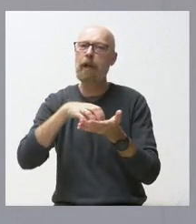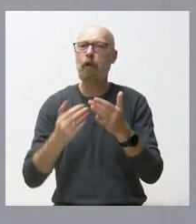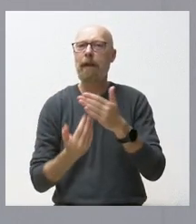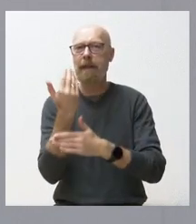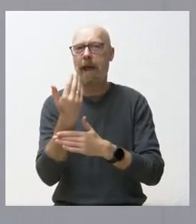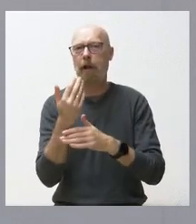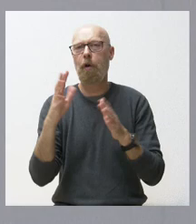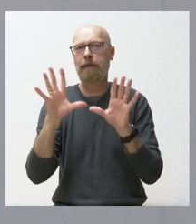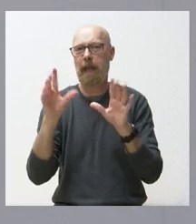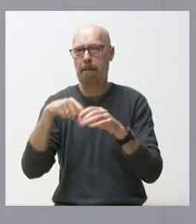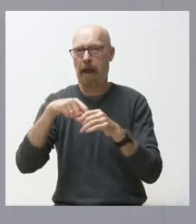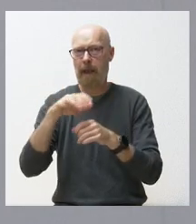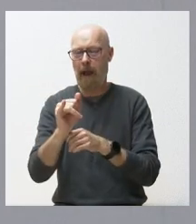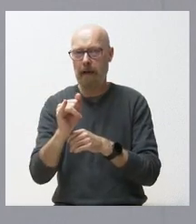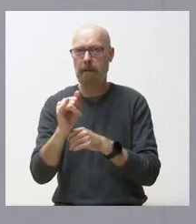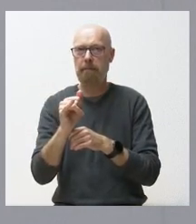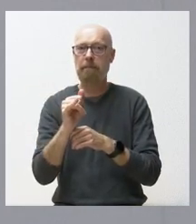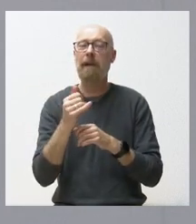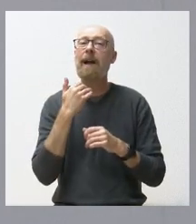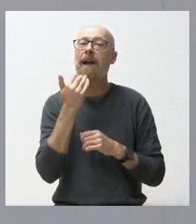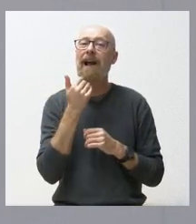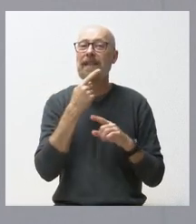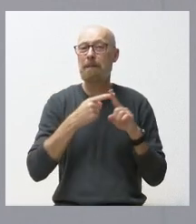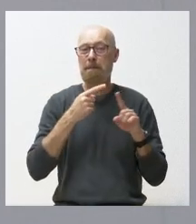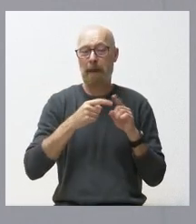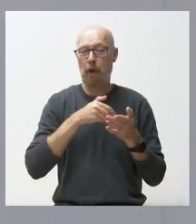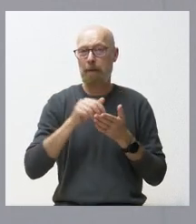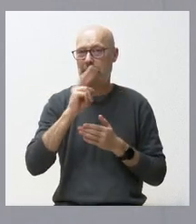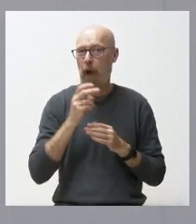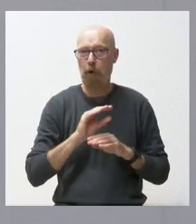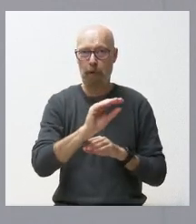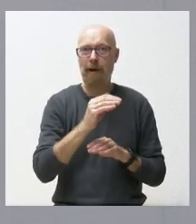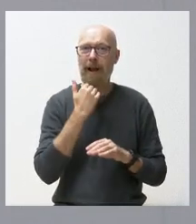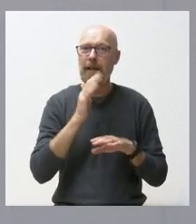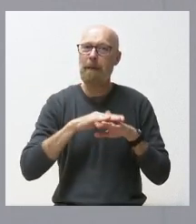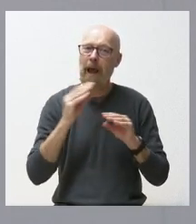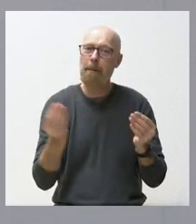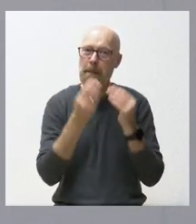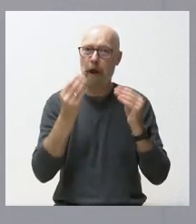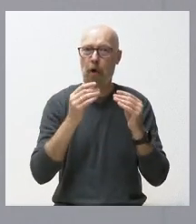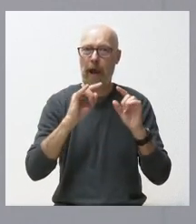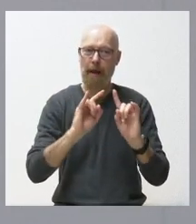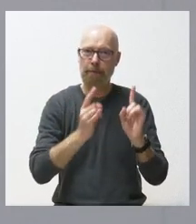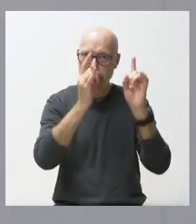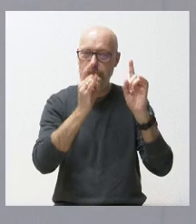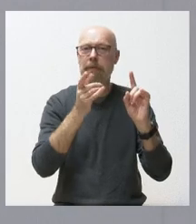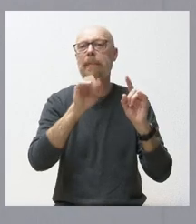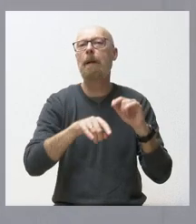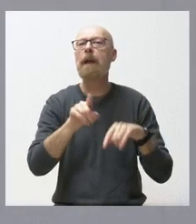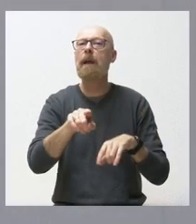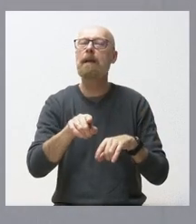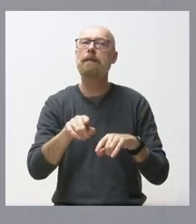plazas. Incluye una inversión de casi medio millón de euros para diversas actuaciones de mejoras de instalaciones y tienen también todas las